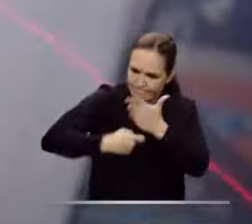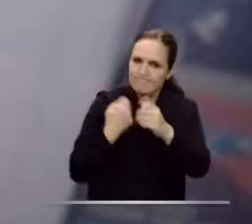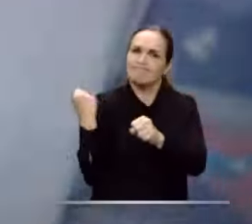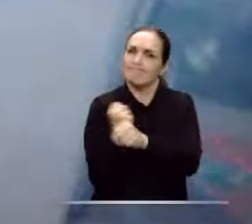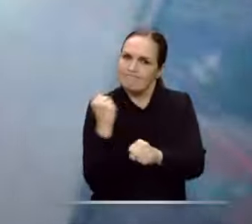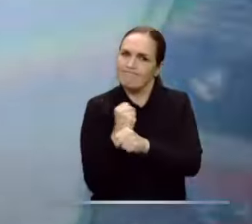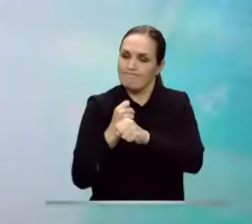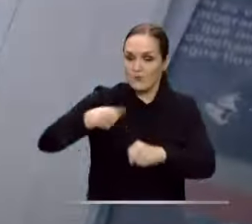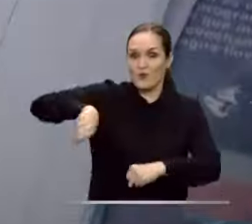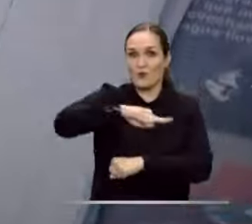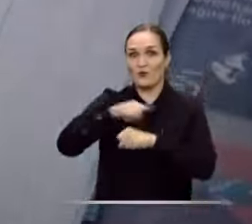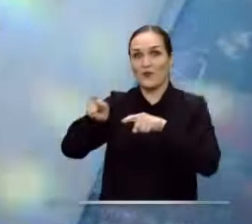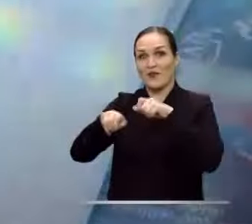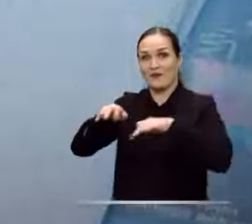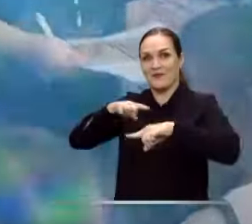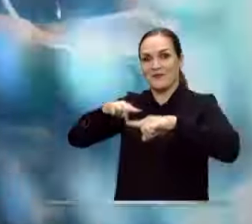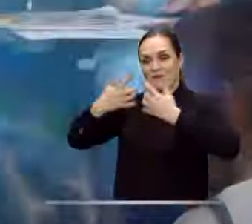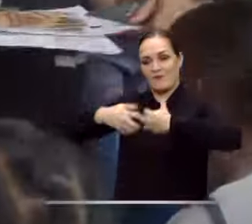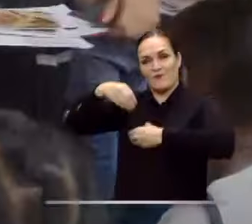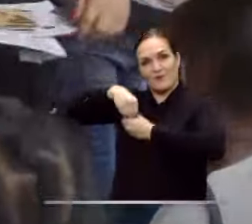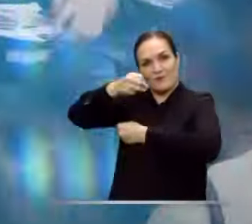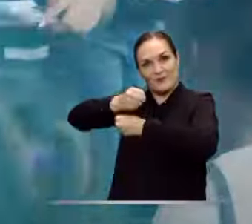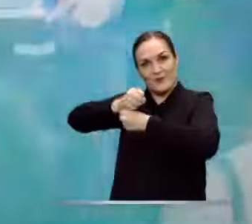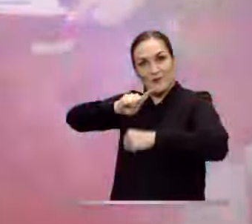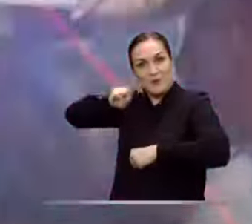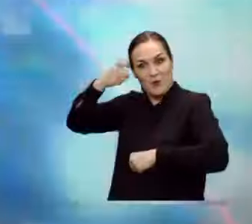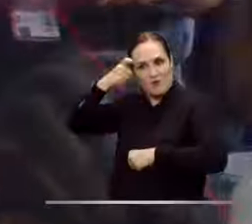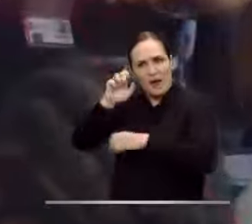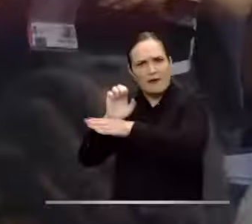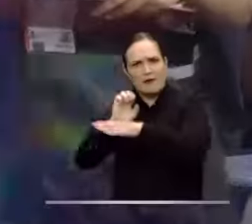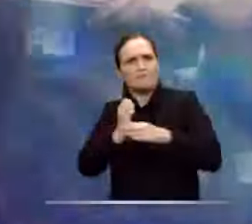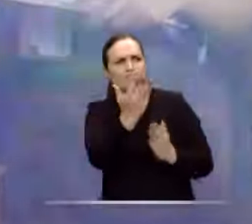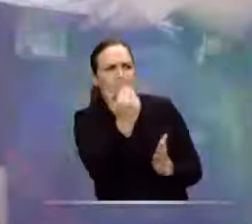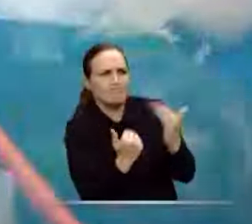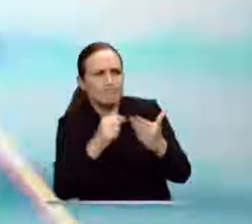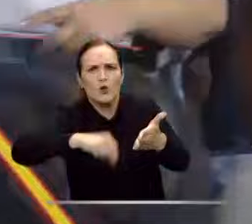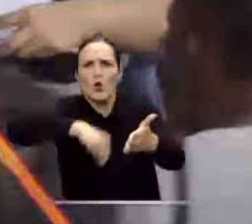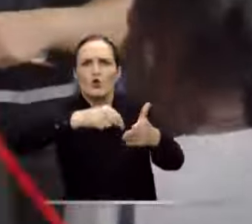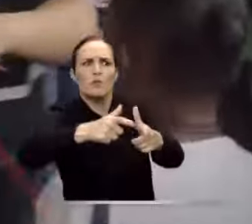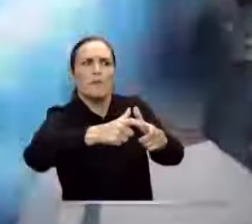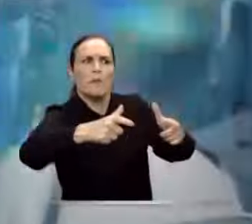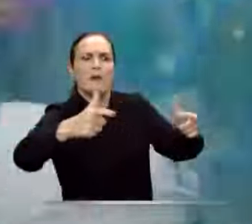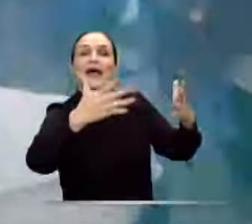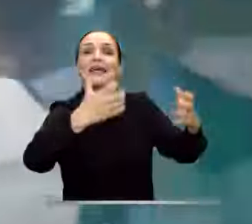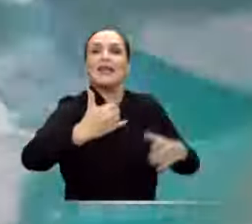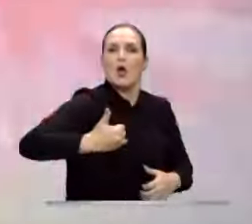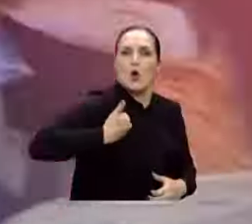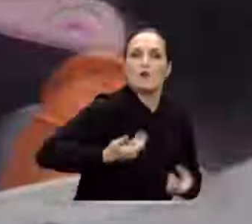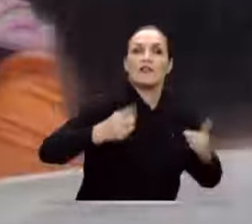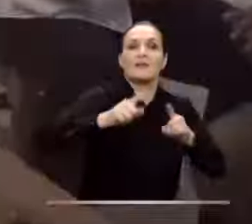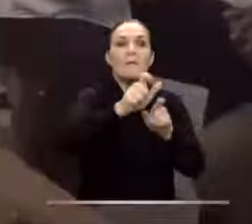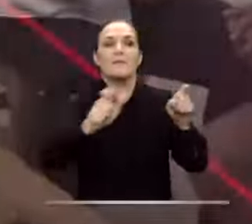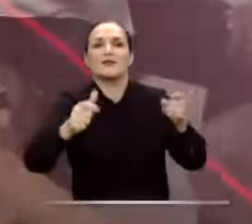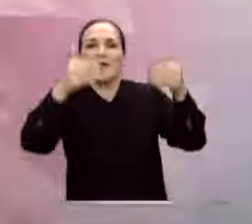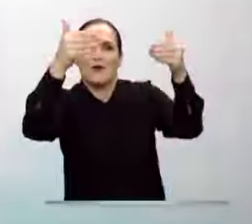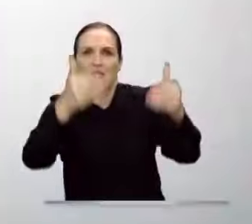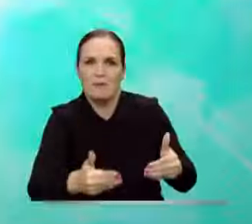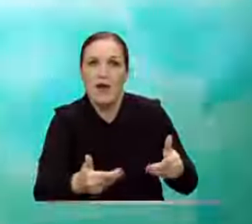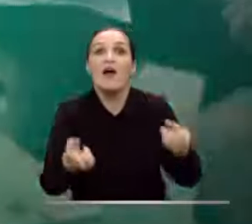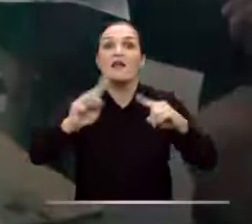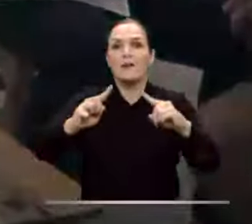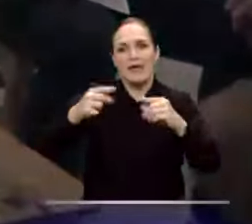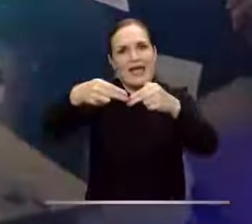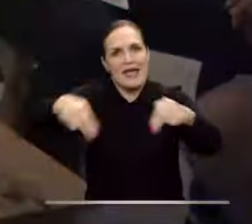constantemente desde el Departamento Administrativo de la Función Pública para llevar a cabo la incorporación de personas con discapacidad y jóvenes.